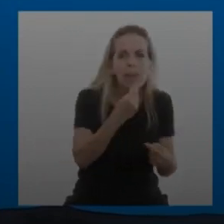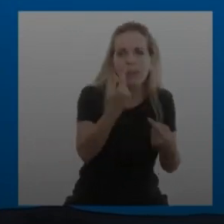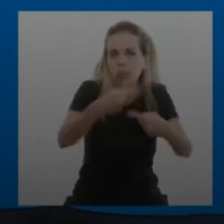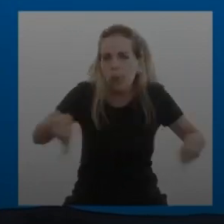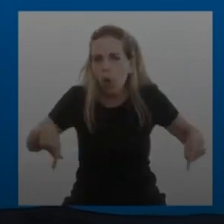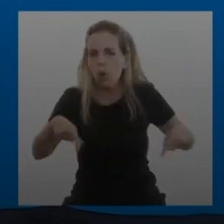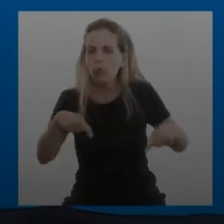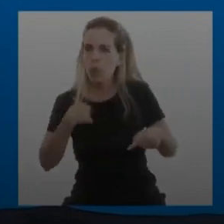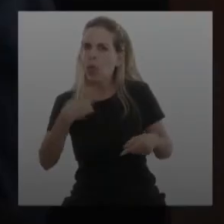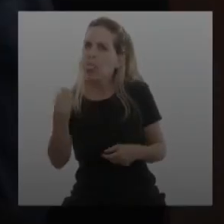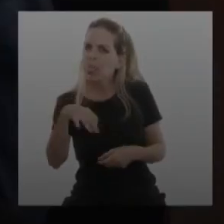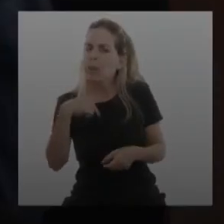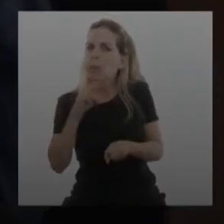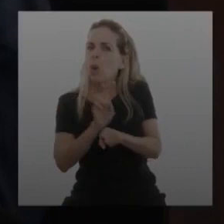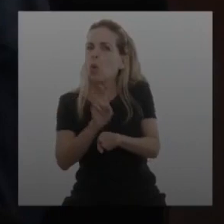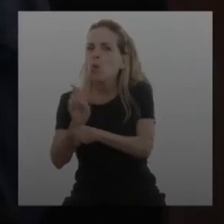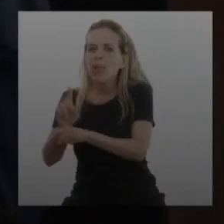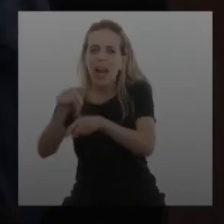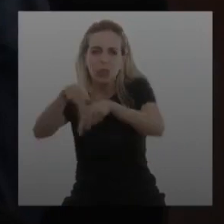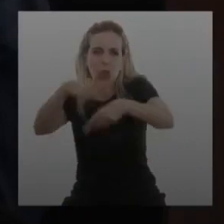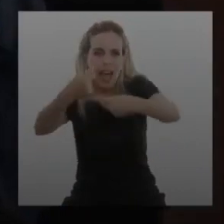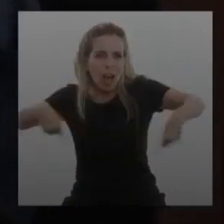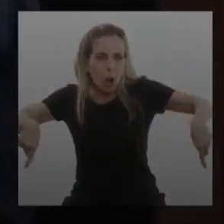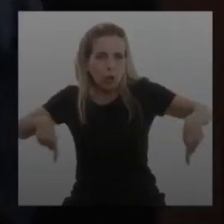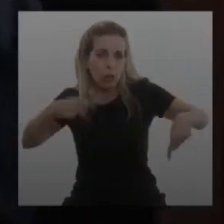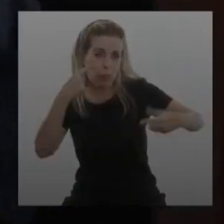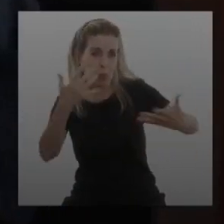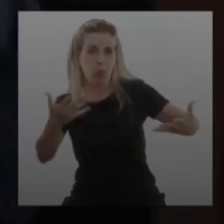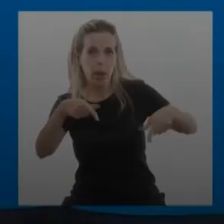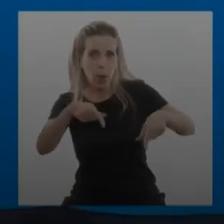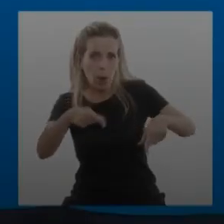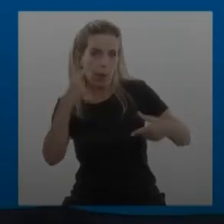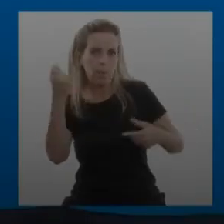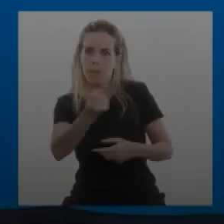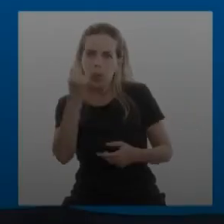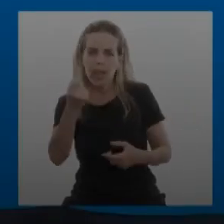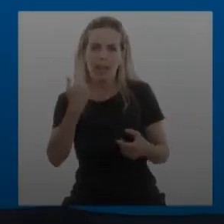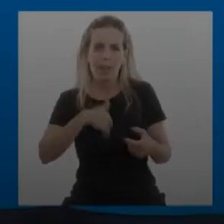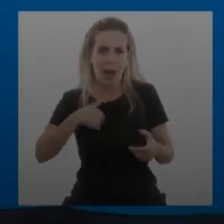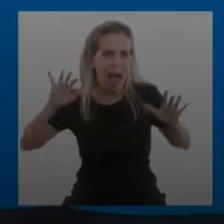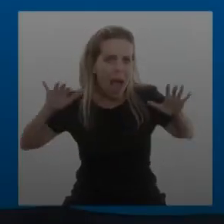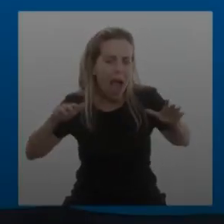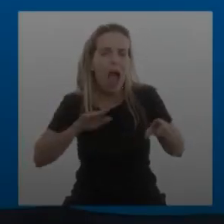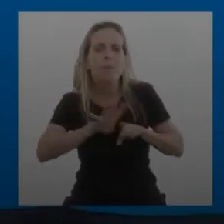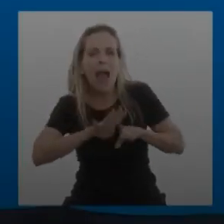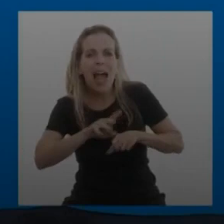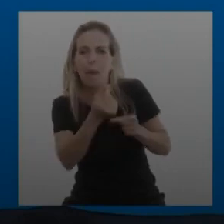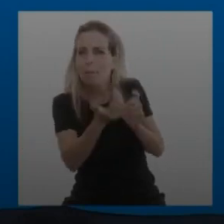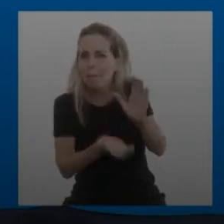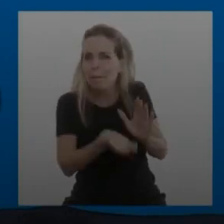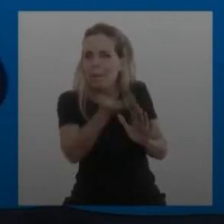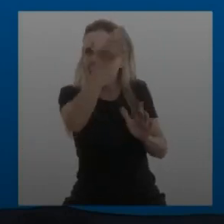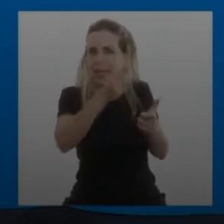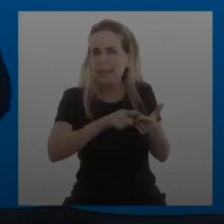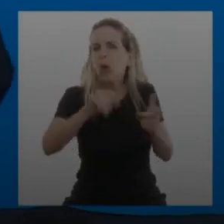tengo que cuidar que todo esto que es muy importante para Argentina que el precio del maíz crezca como creció que